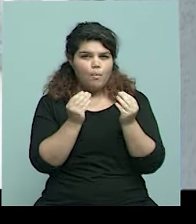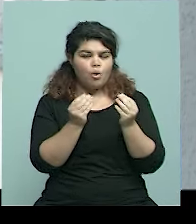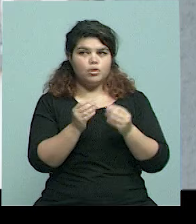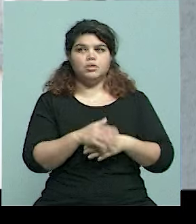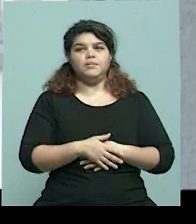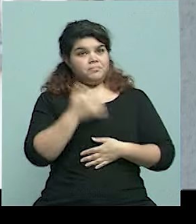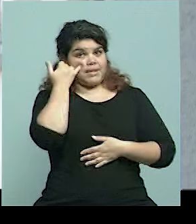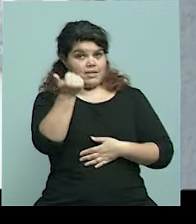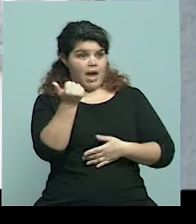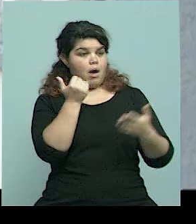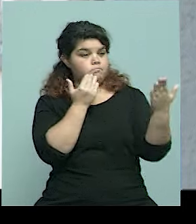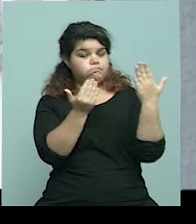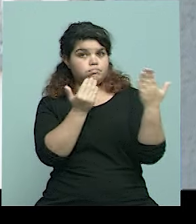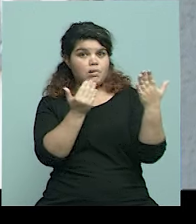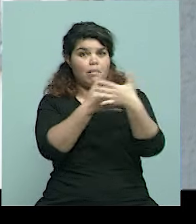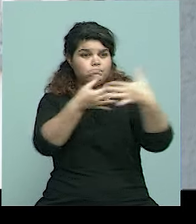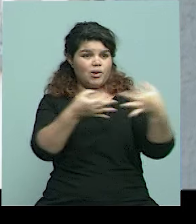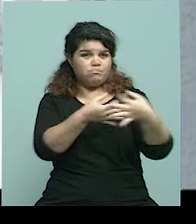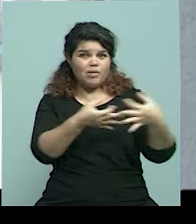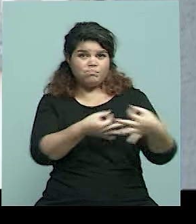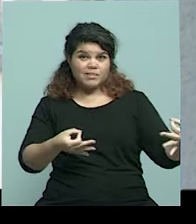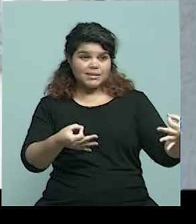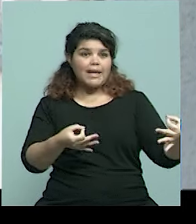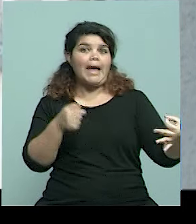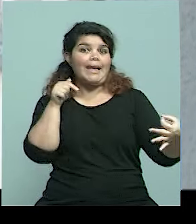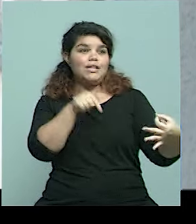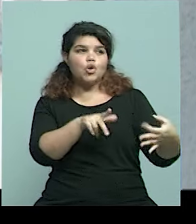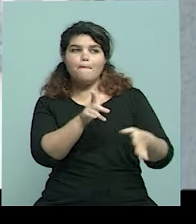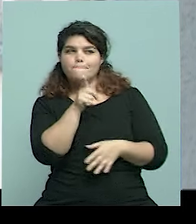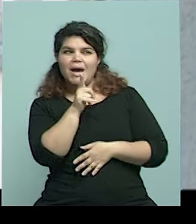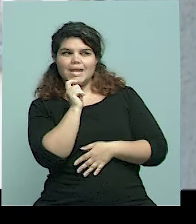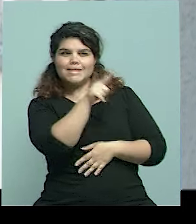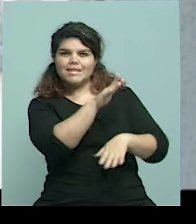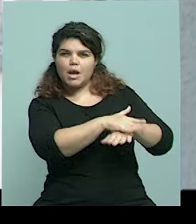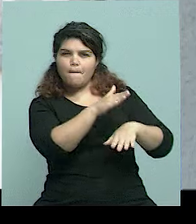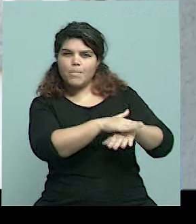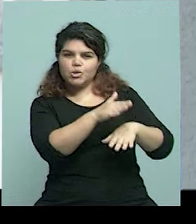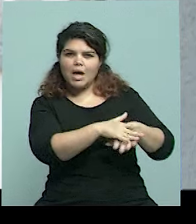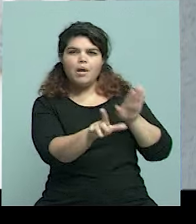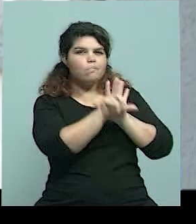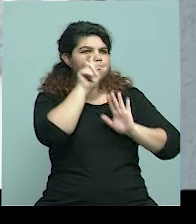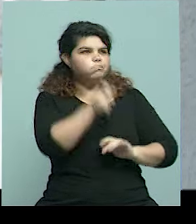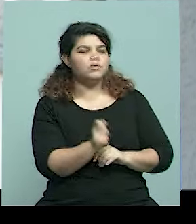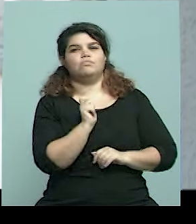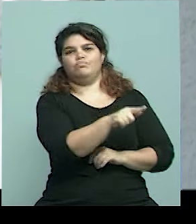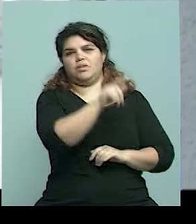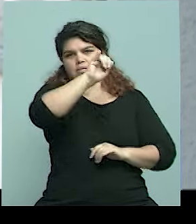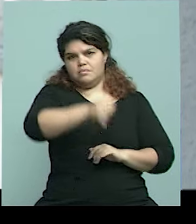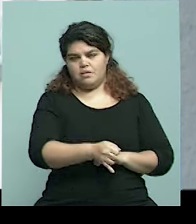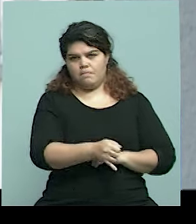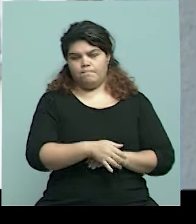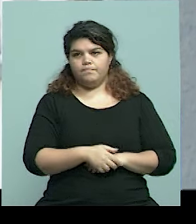estadístico de ese resultado indica que puede ser ese sospechoso el responsable del hecho. ¿Tiene un